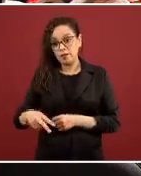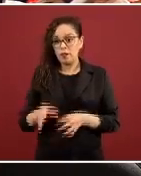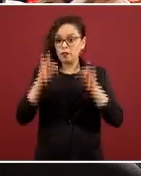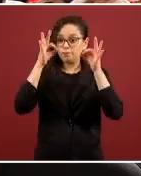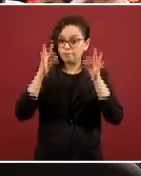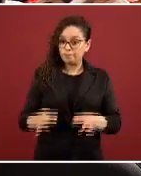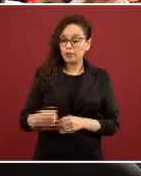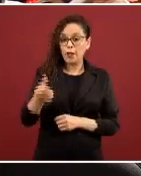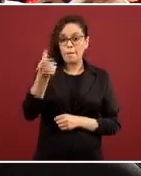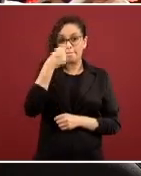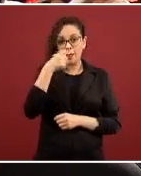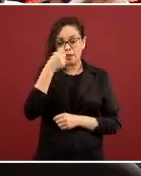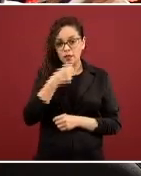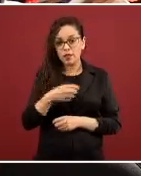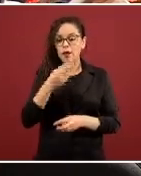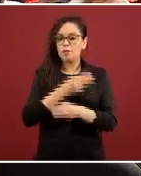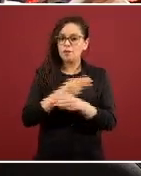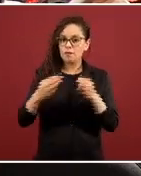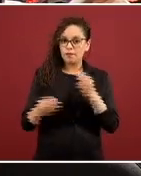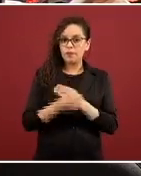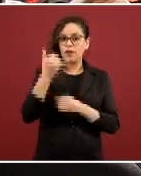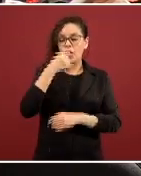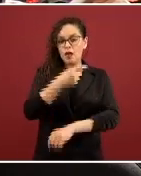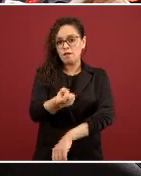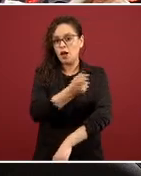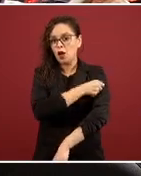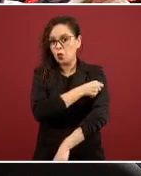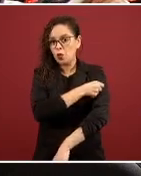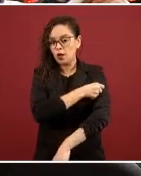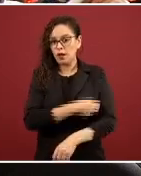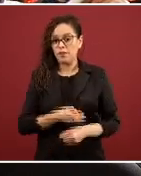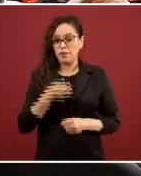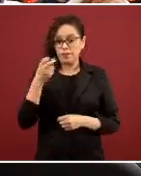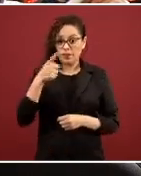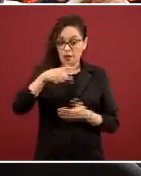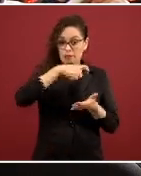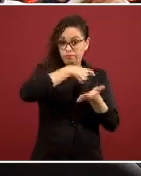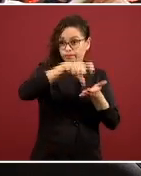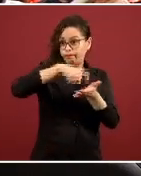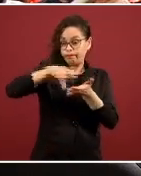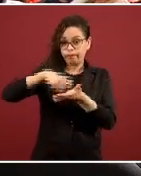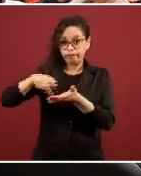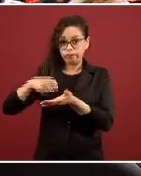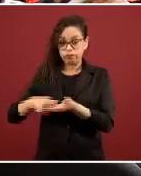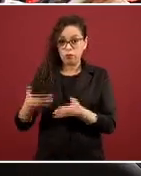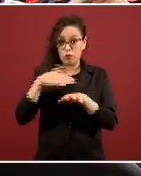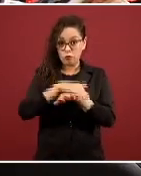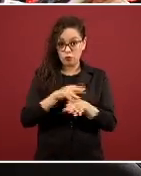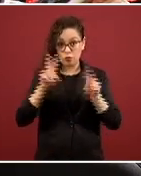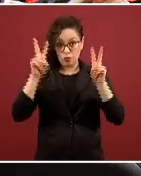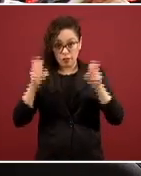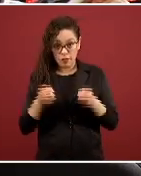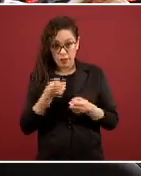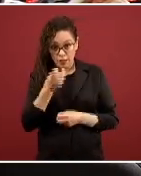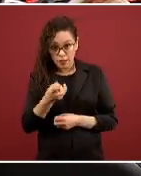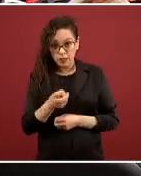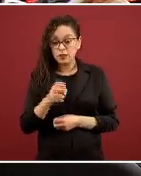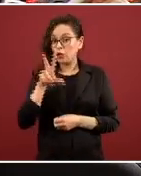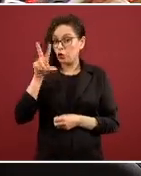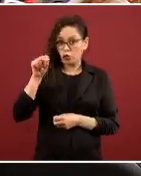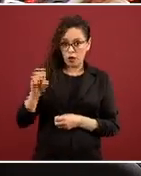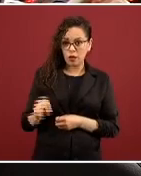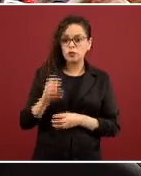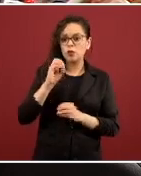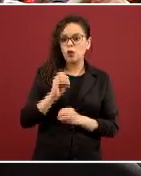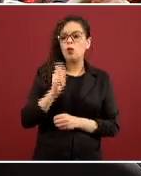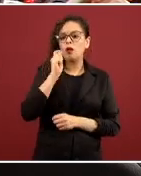equipo y vacunas. esta compra que se hace es en este marco, y si no lo es, cómo va esta propuesta que